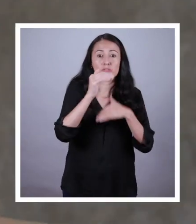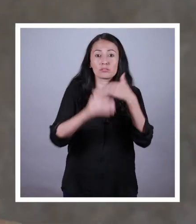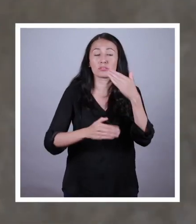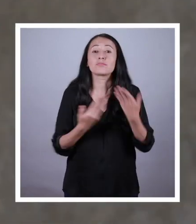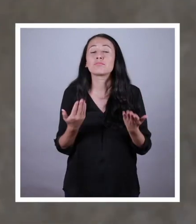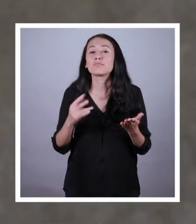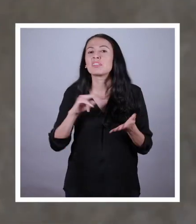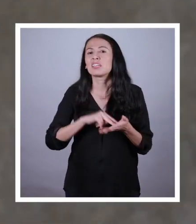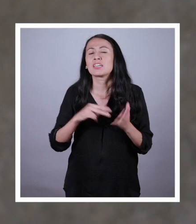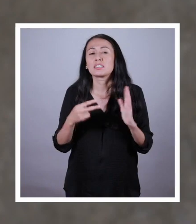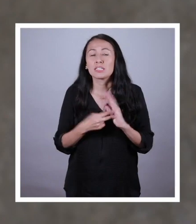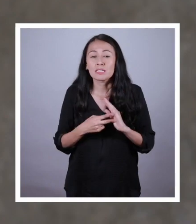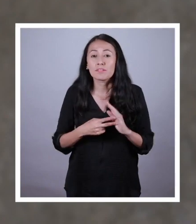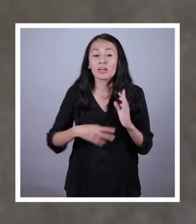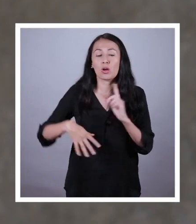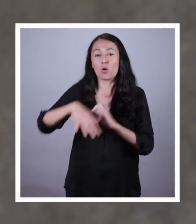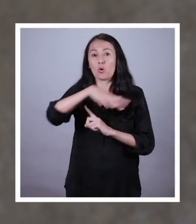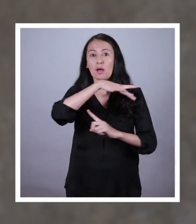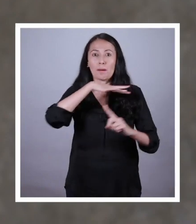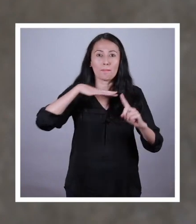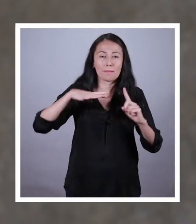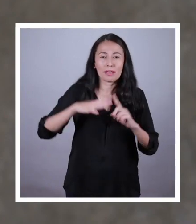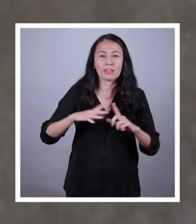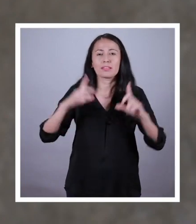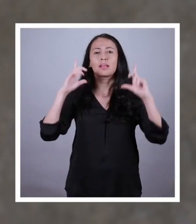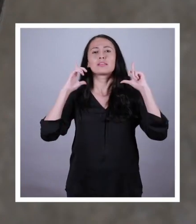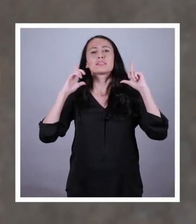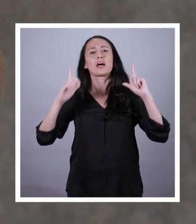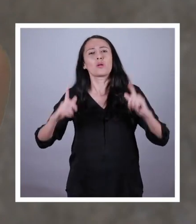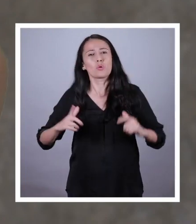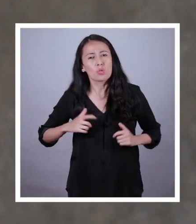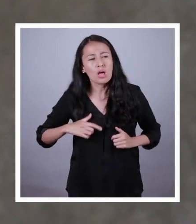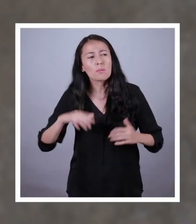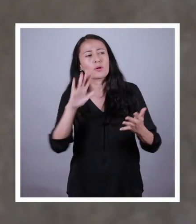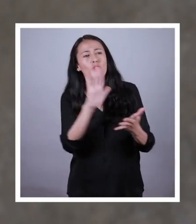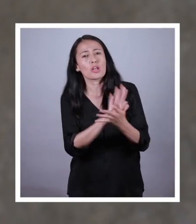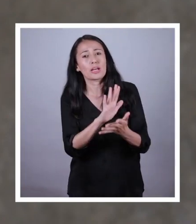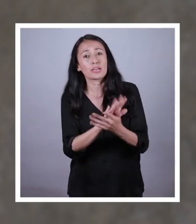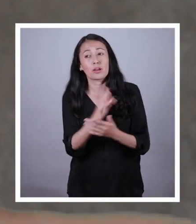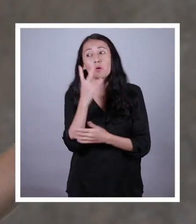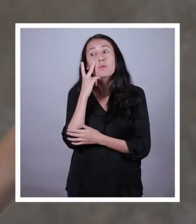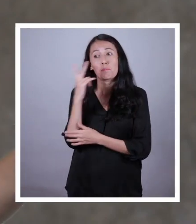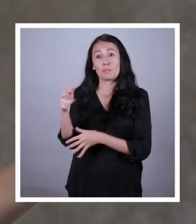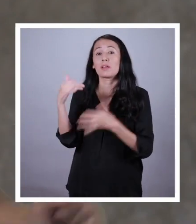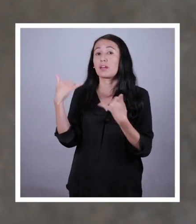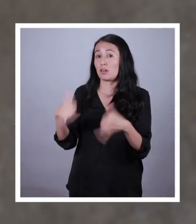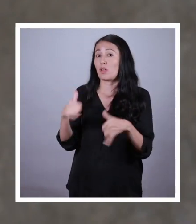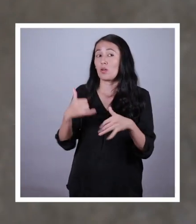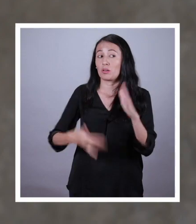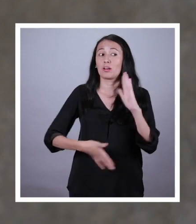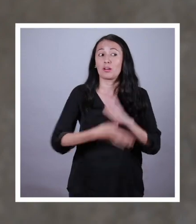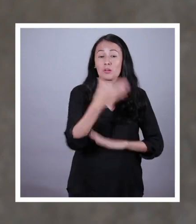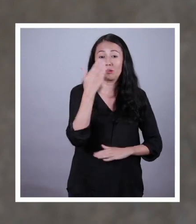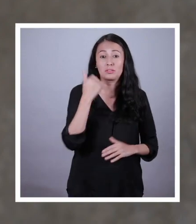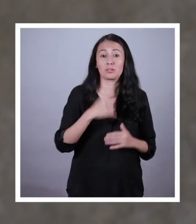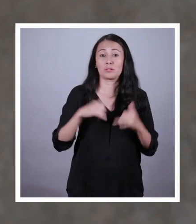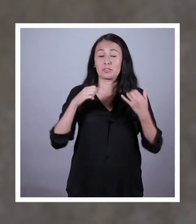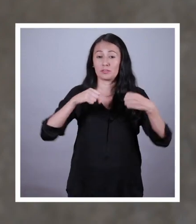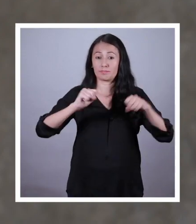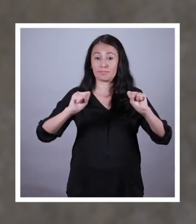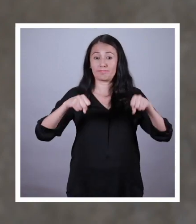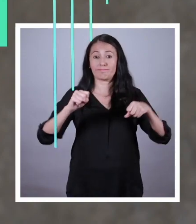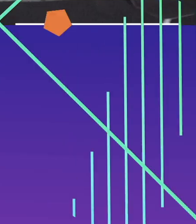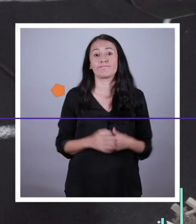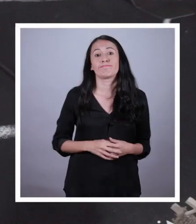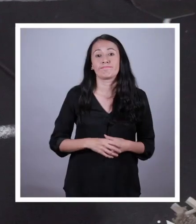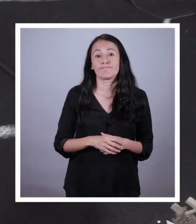Sí, un ambiente sano Y si no me creen, miren lo que le pasó a mis juguetines por irse a jugar junto al escape de la moto del vecino